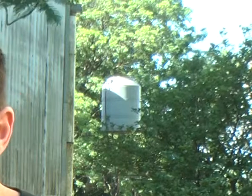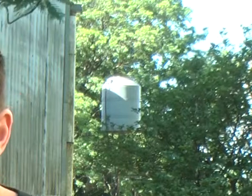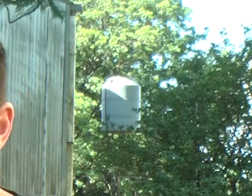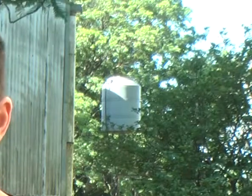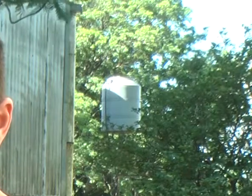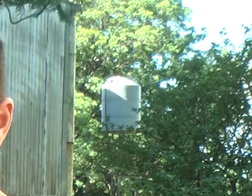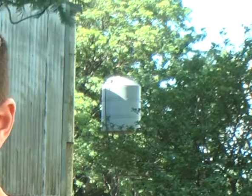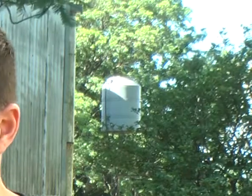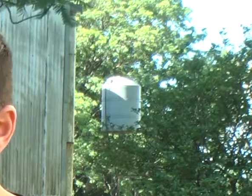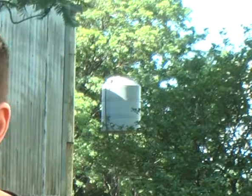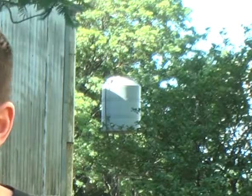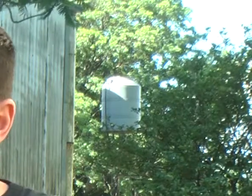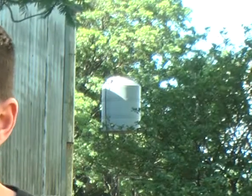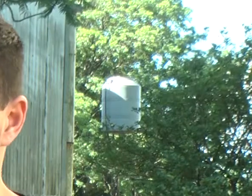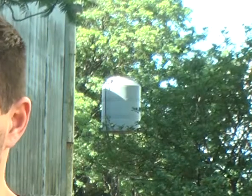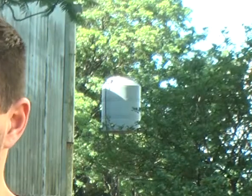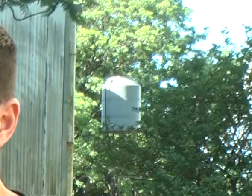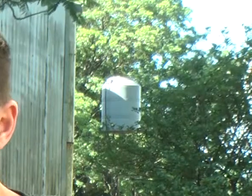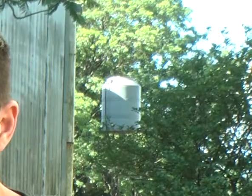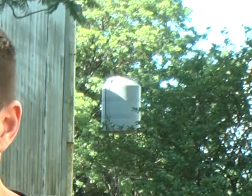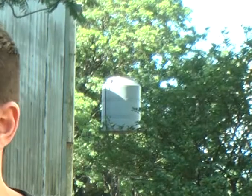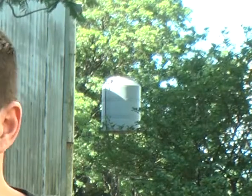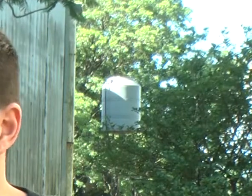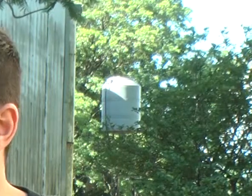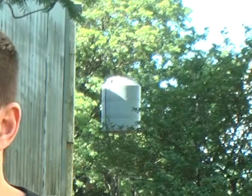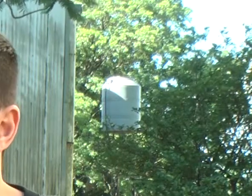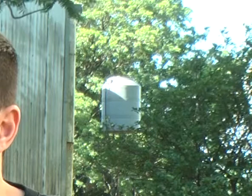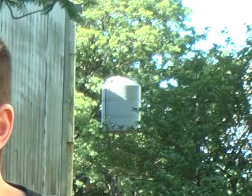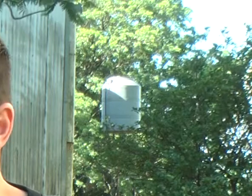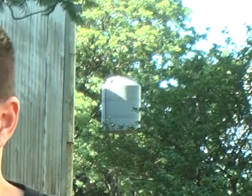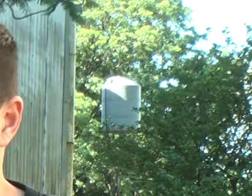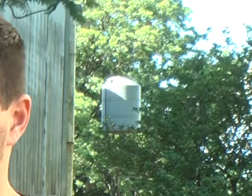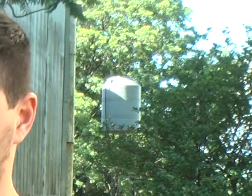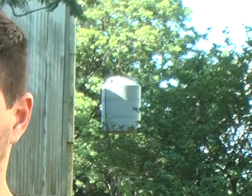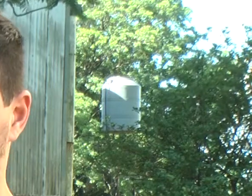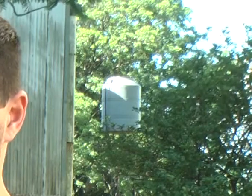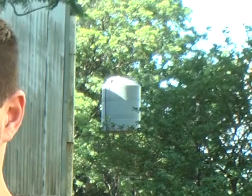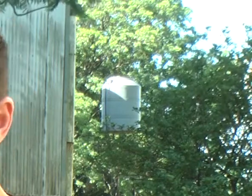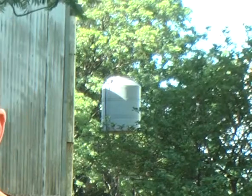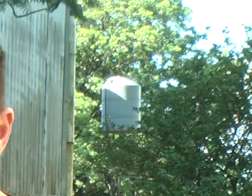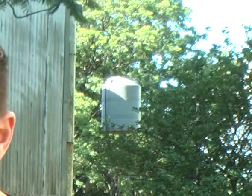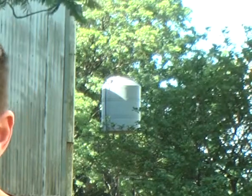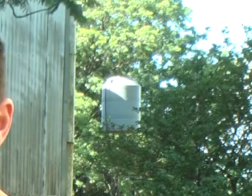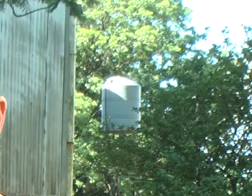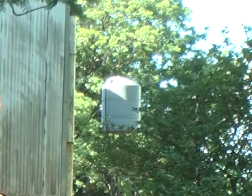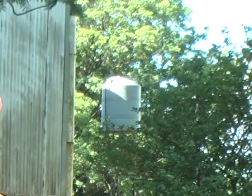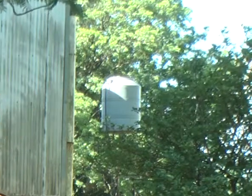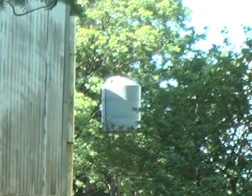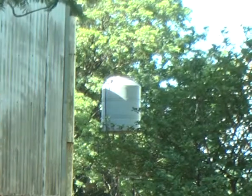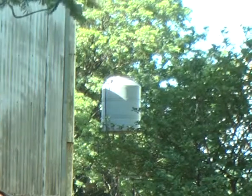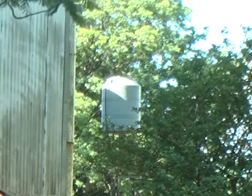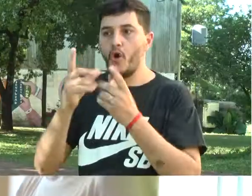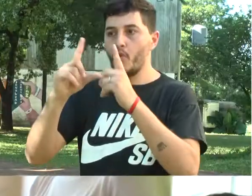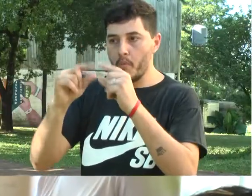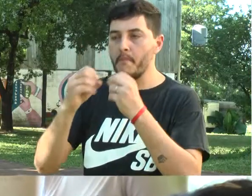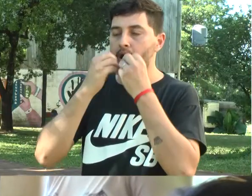estoy contento. Ayer con los alumnos en el curso fue impresionante. Aprendían muy rápido y manejaban lengua de señas